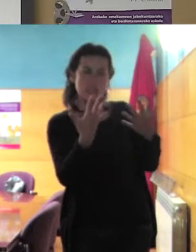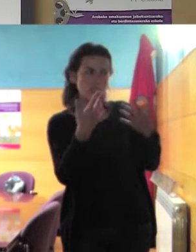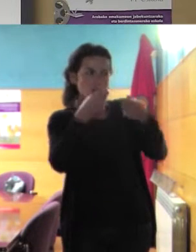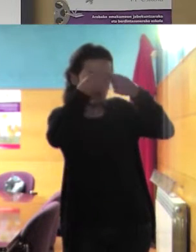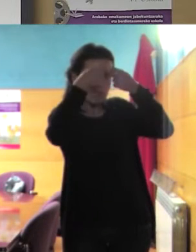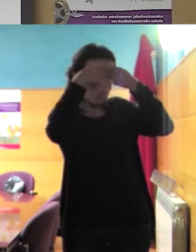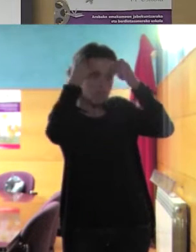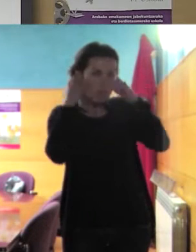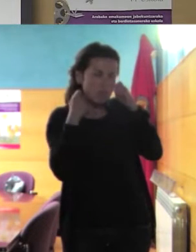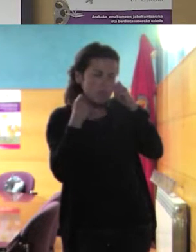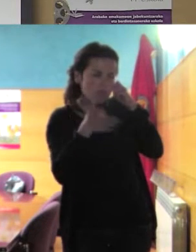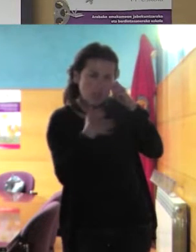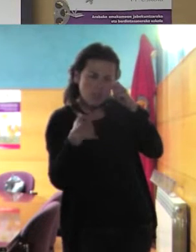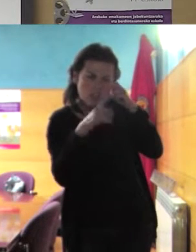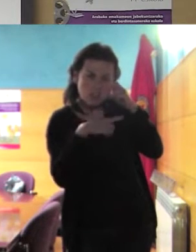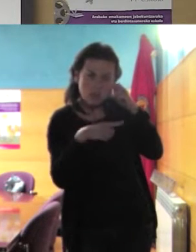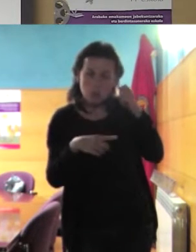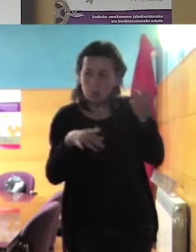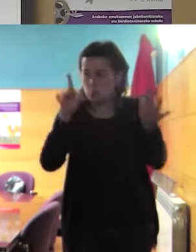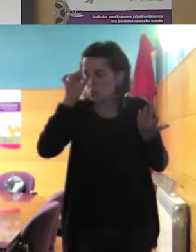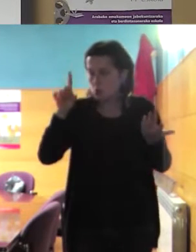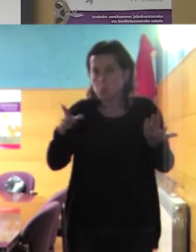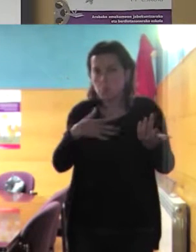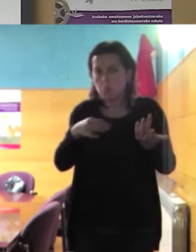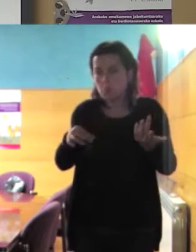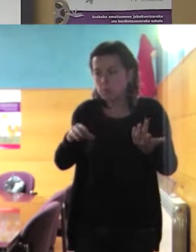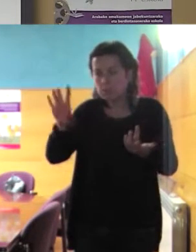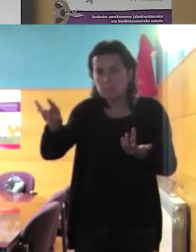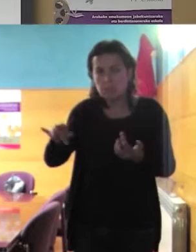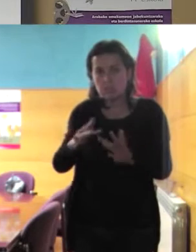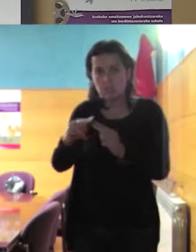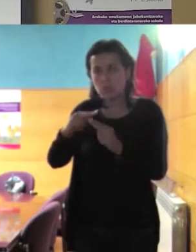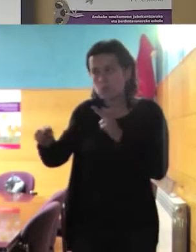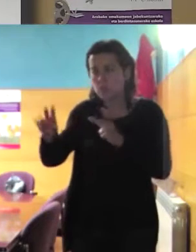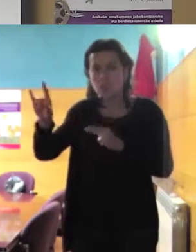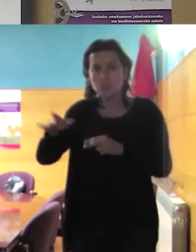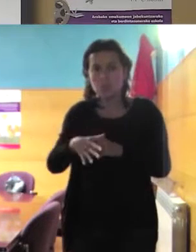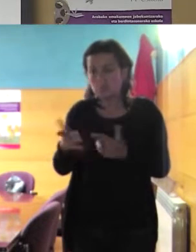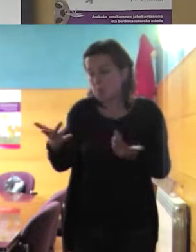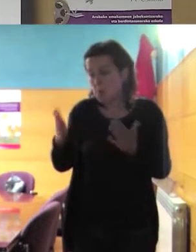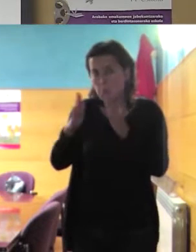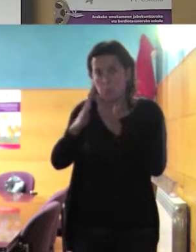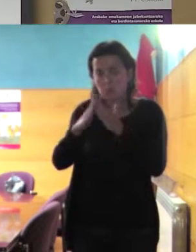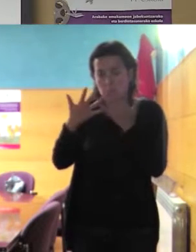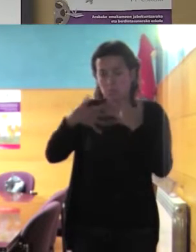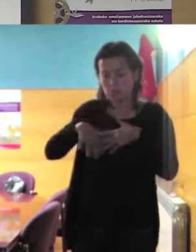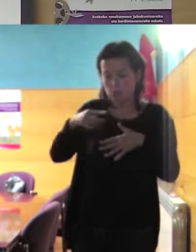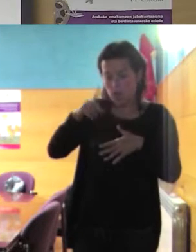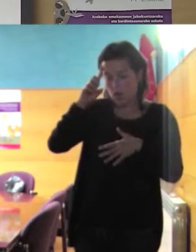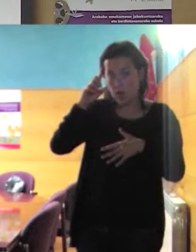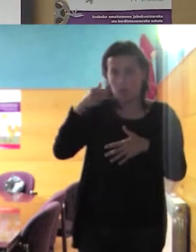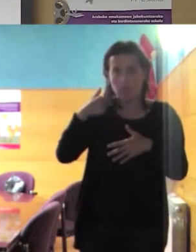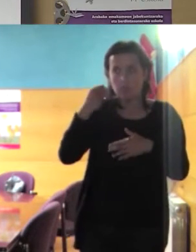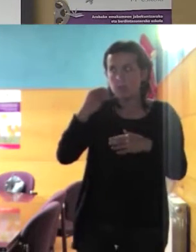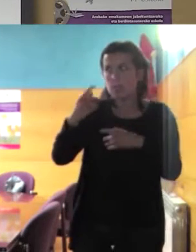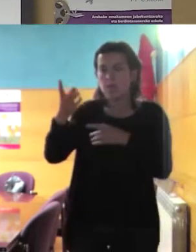yo que sé pues seguramente dirá que sí lo ha prendido en su casa menudo papelón tiene ahora entre la maestra que dice que está mal y la madre y